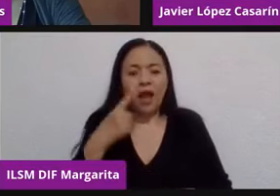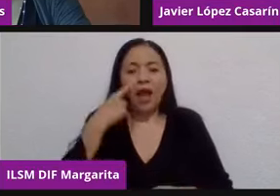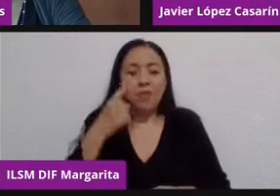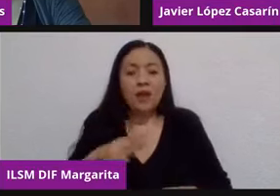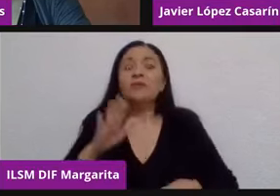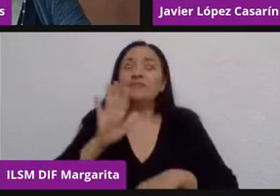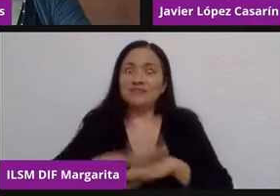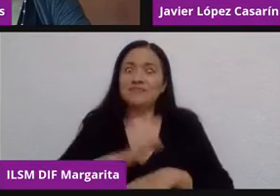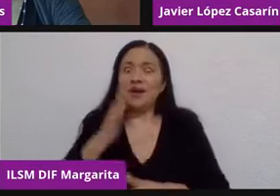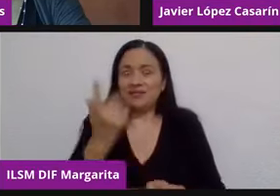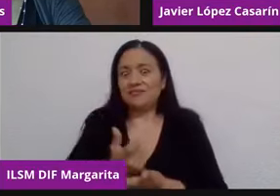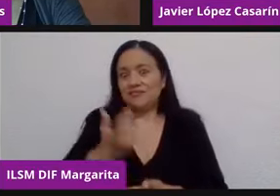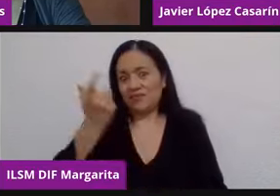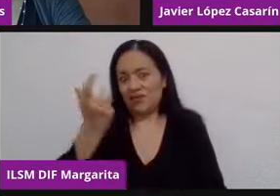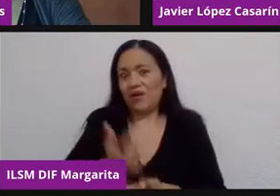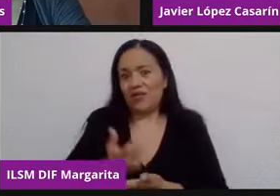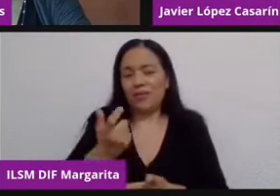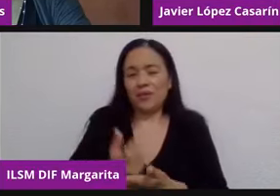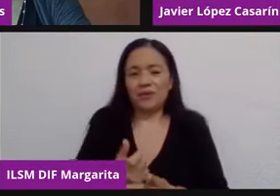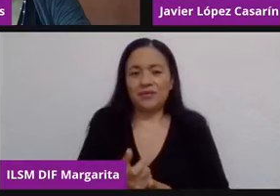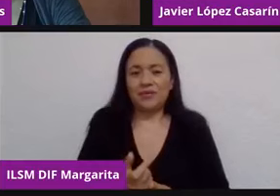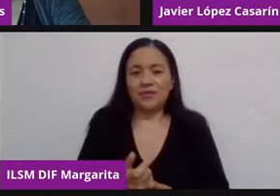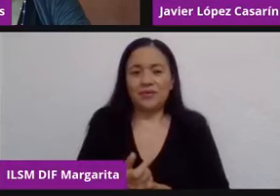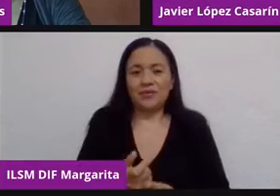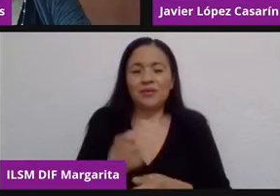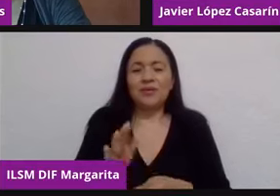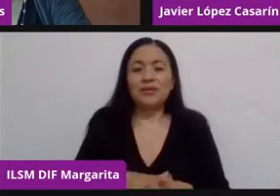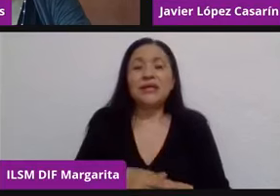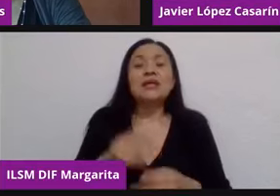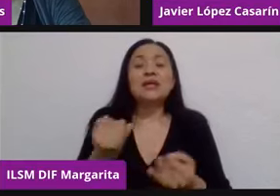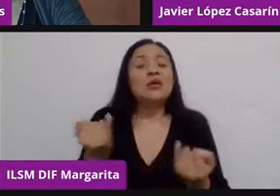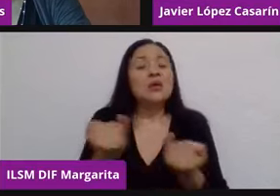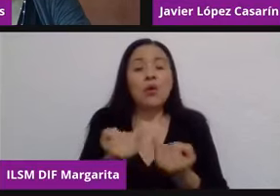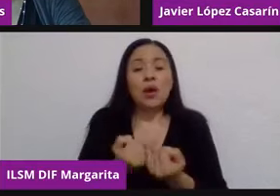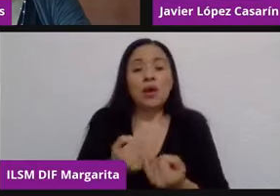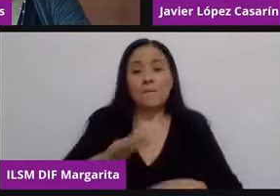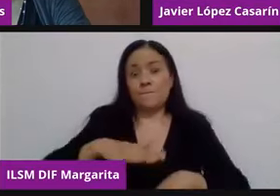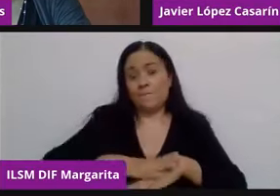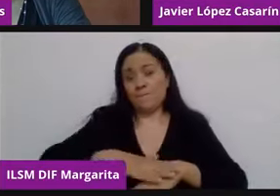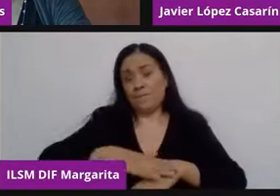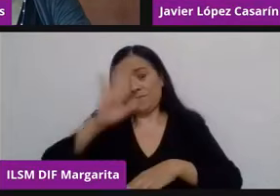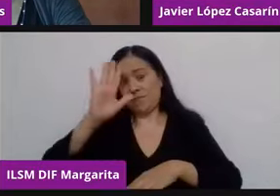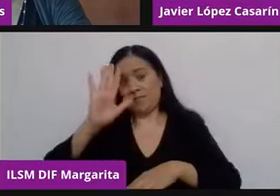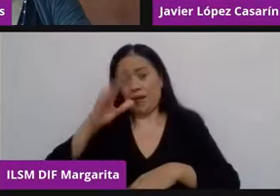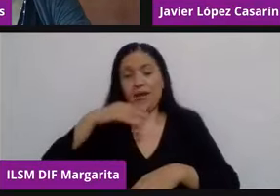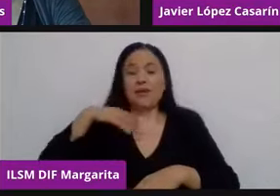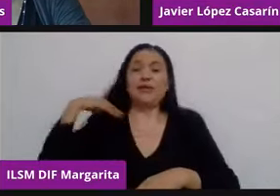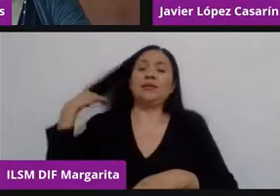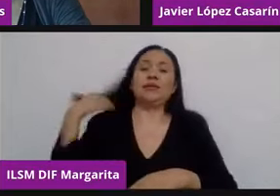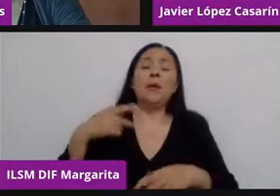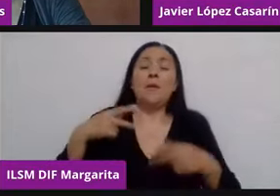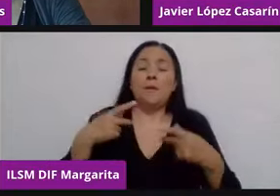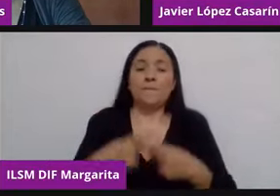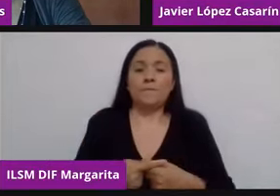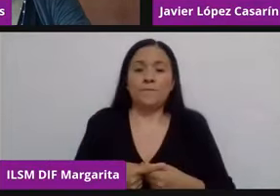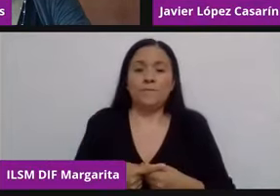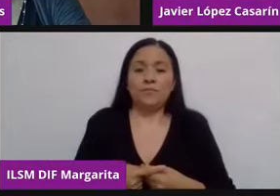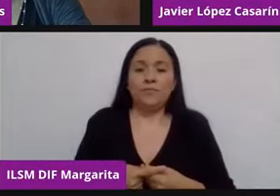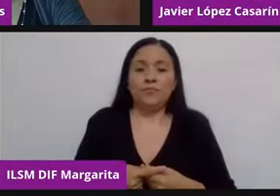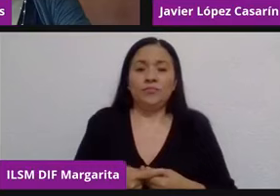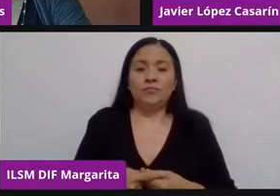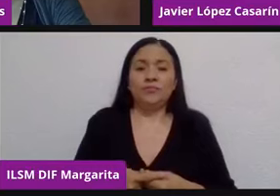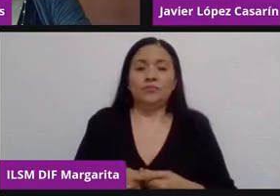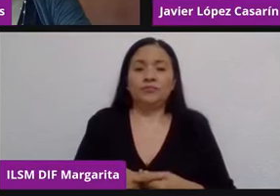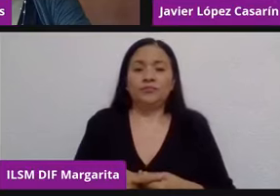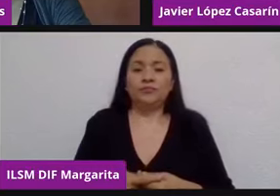detonar derramas. Y no solo eso, sino que se empieza a abrir un apetito por estudiantes, por otros integrantes del sector